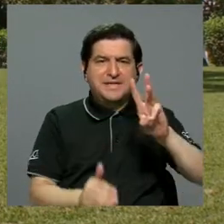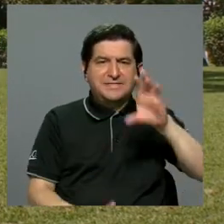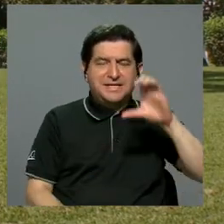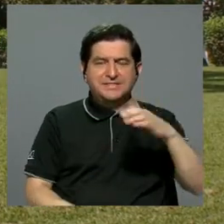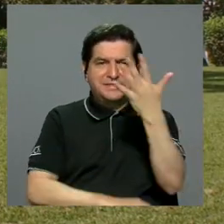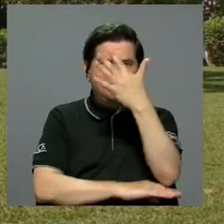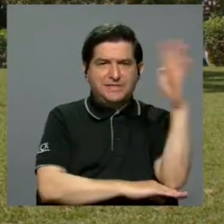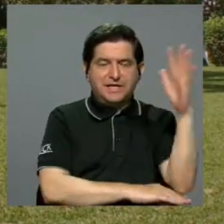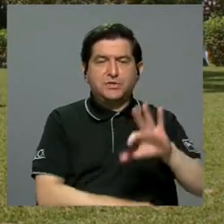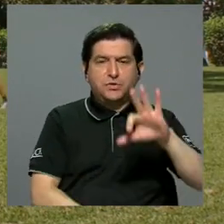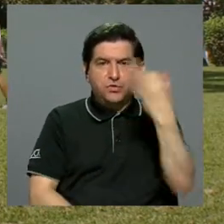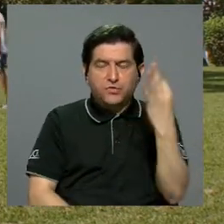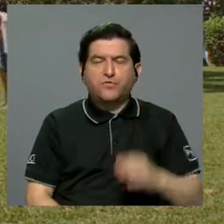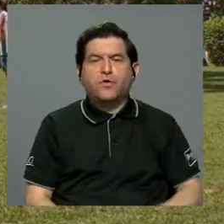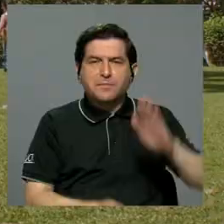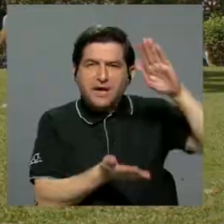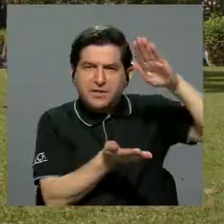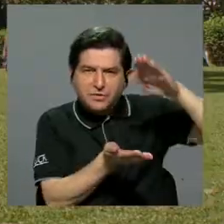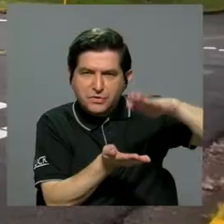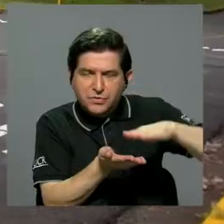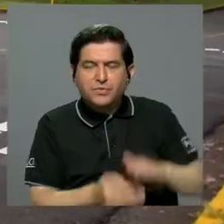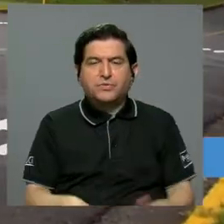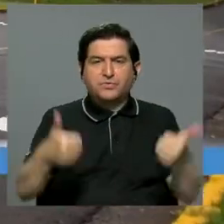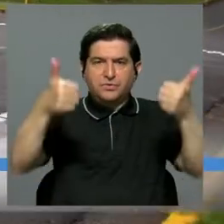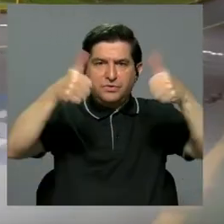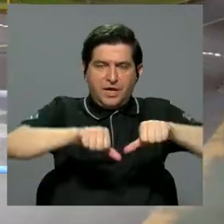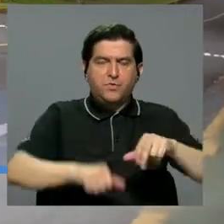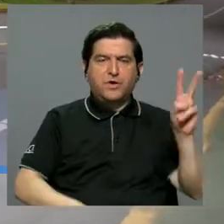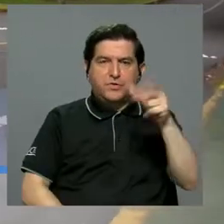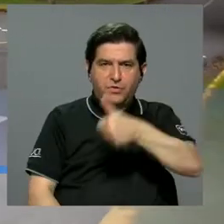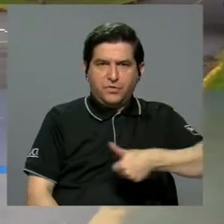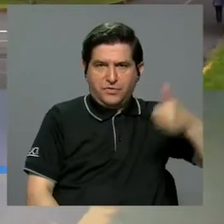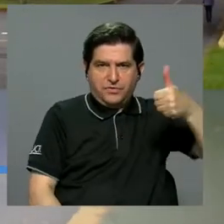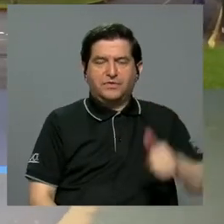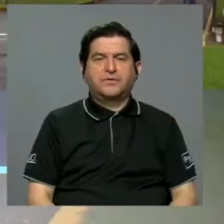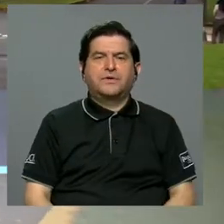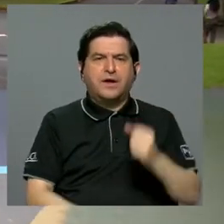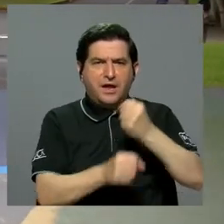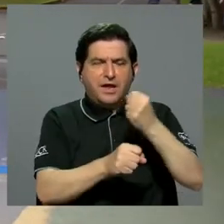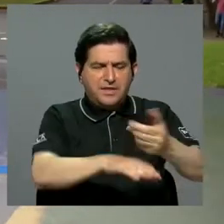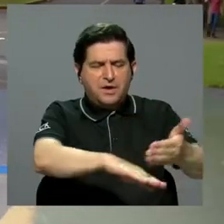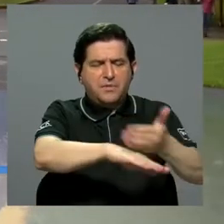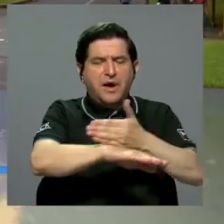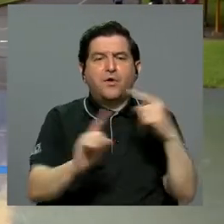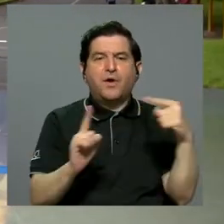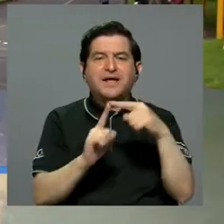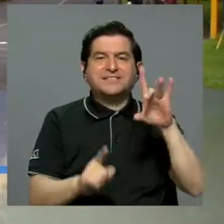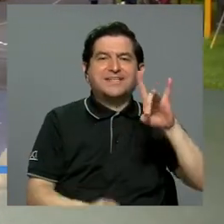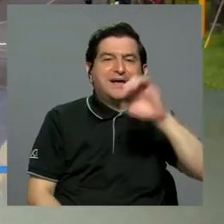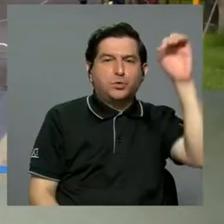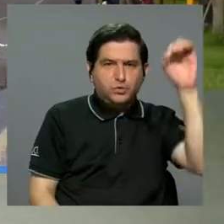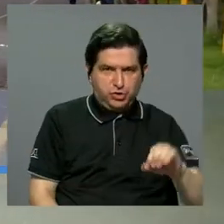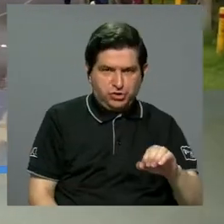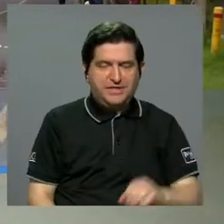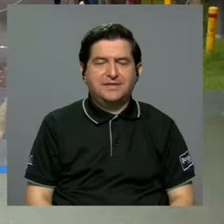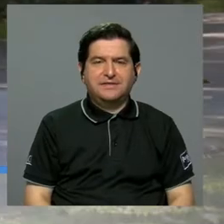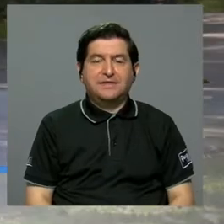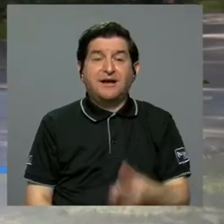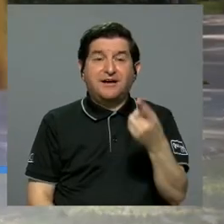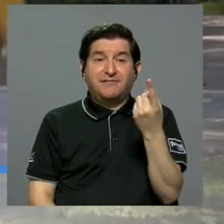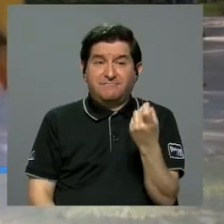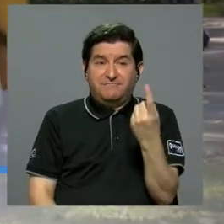.600 árboles como una medida de mitigación. De acuerdo con el vicerrector, la obra avanzará hasta el 80%,